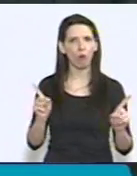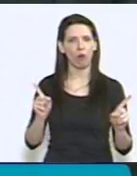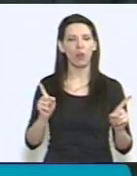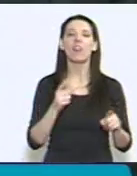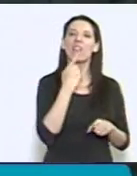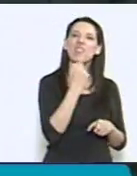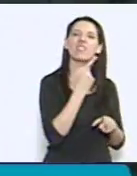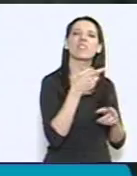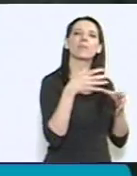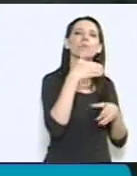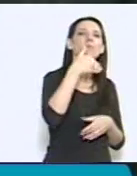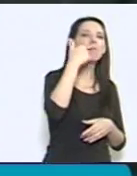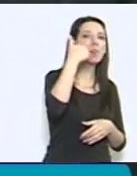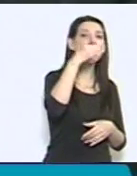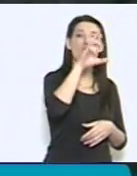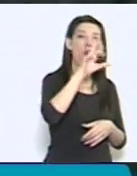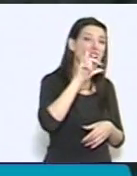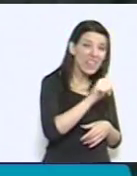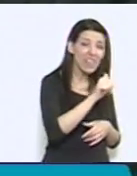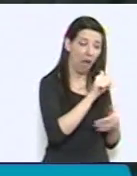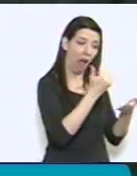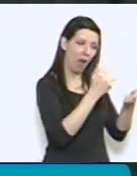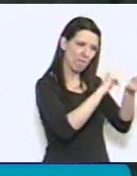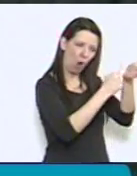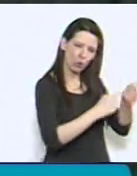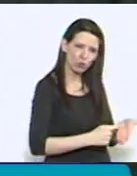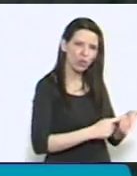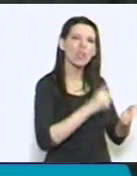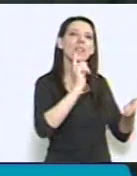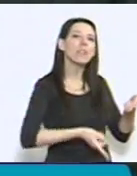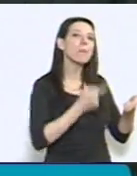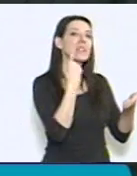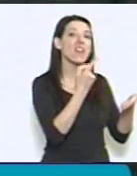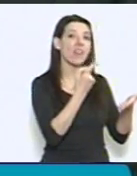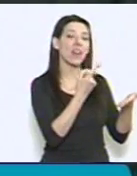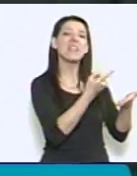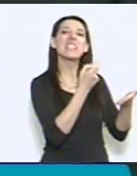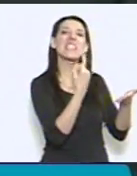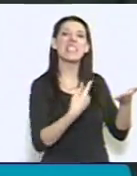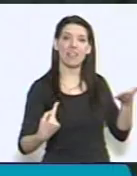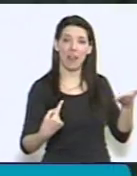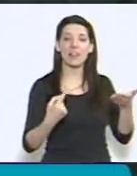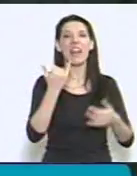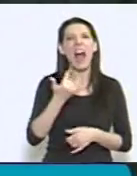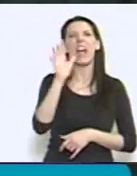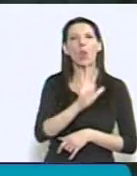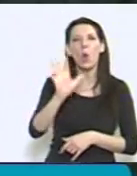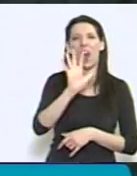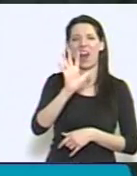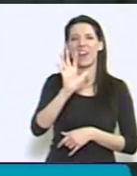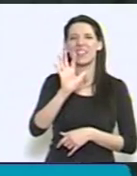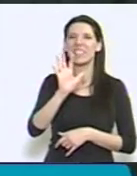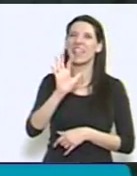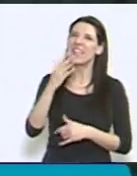que además de estos puntos contemplan la necesidad de que las regiones menos favorecidas,